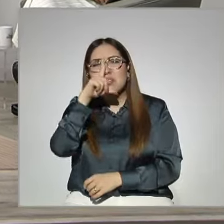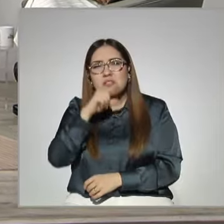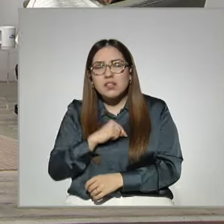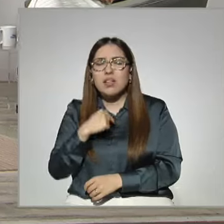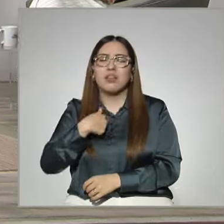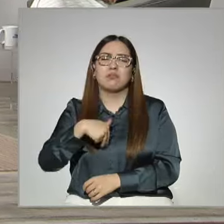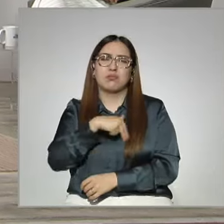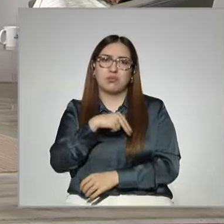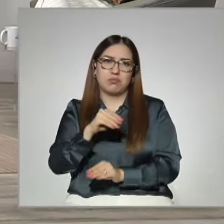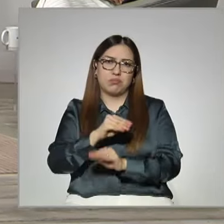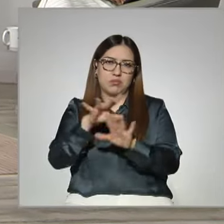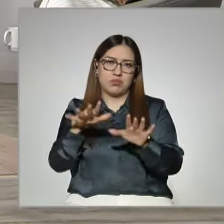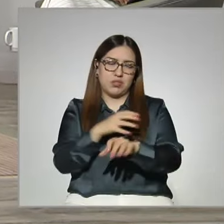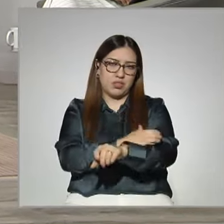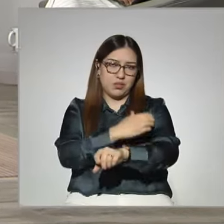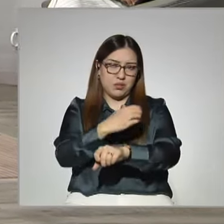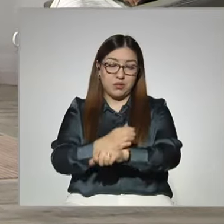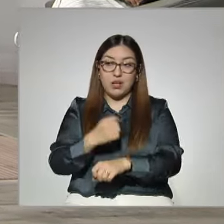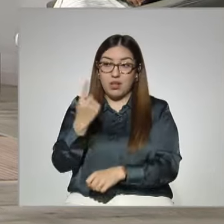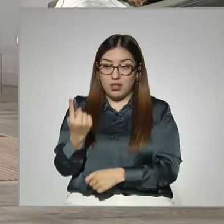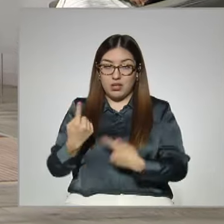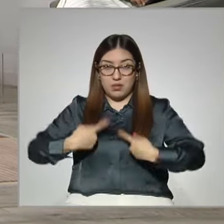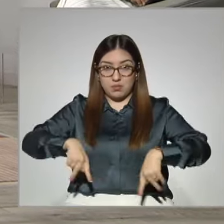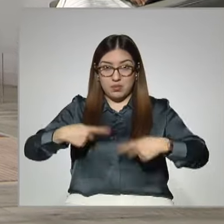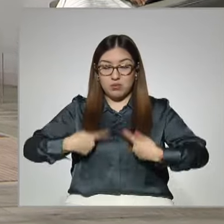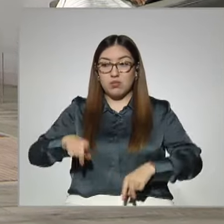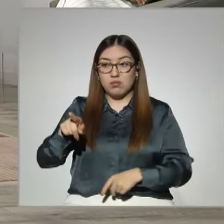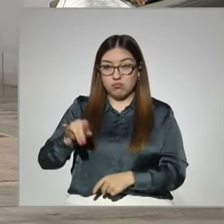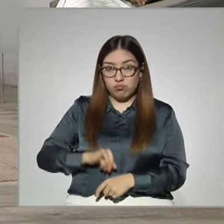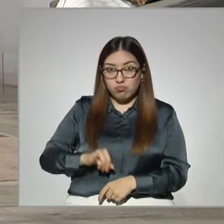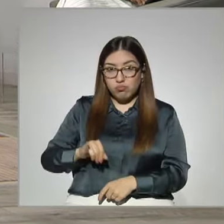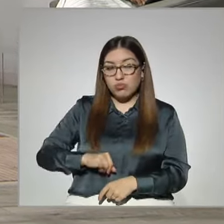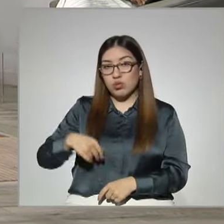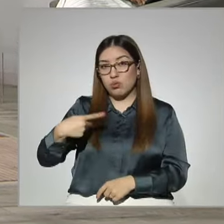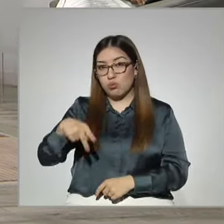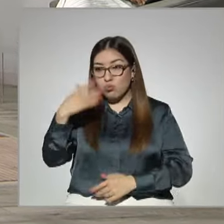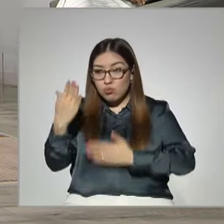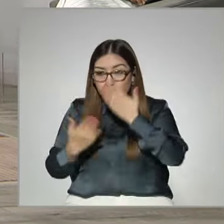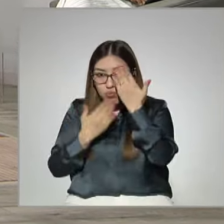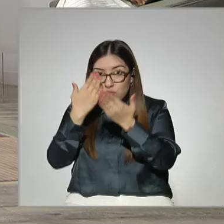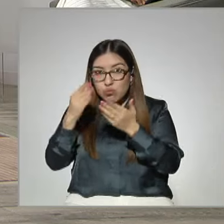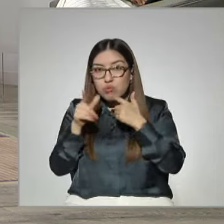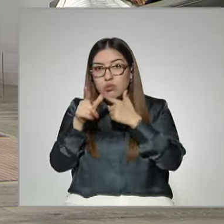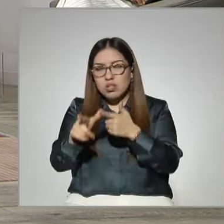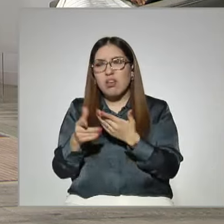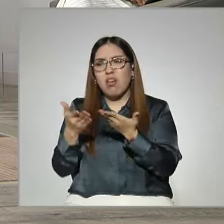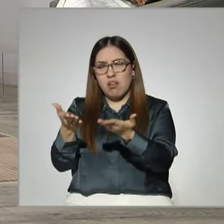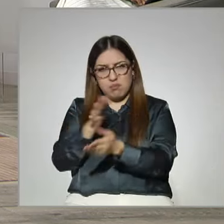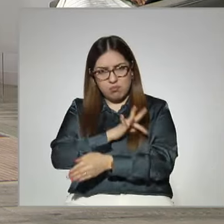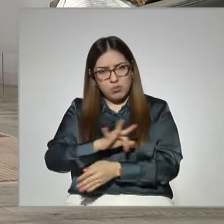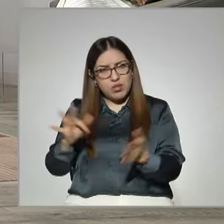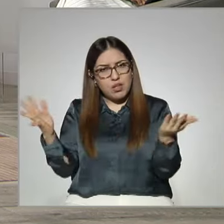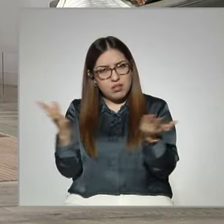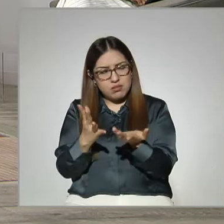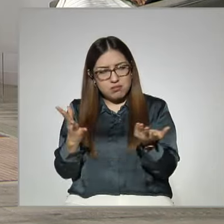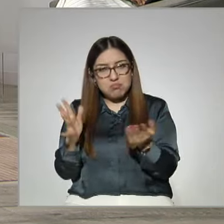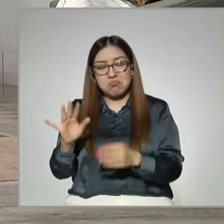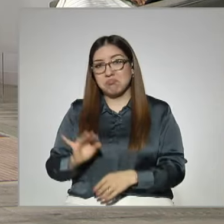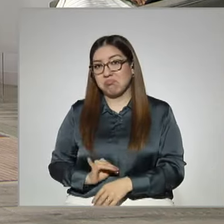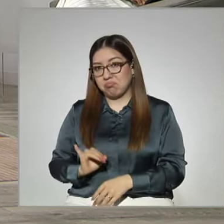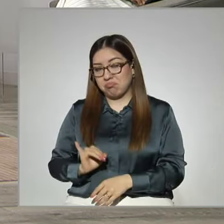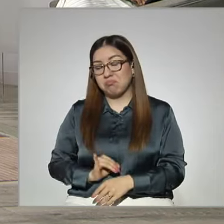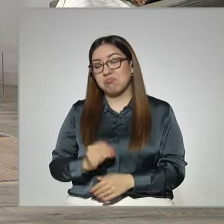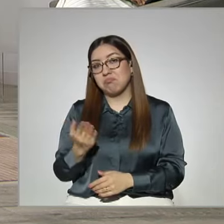podamos acompañar y esa persona que está interesada en continuar con sus estudios, pues que lo haga. Estamos en el interés de que